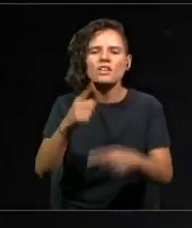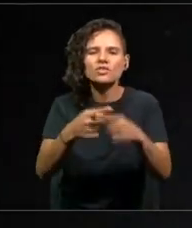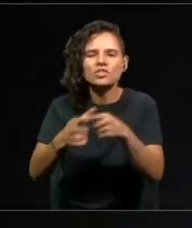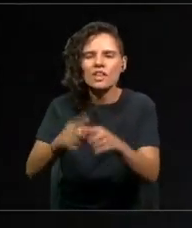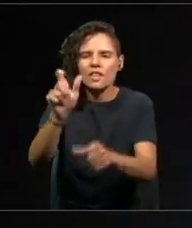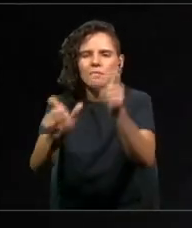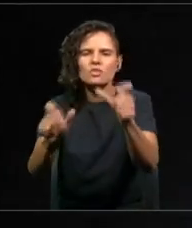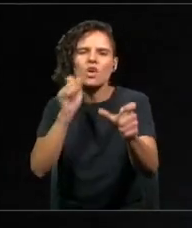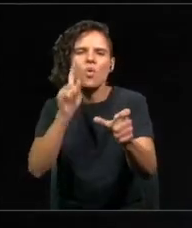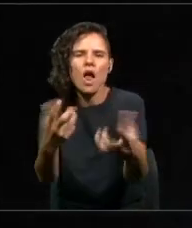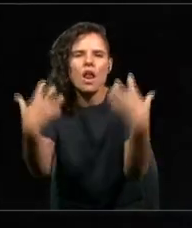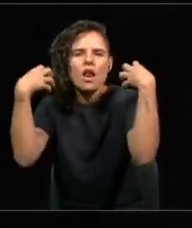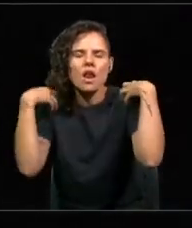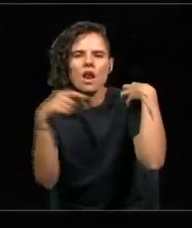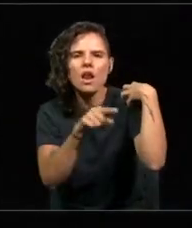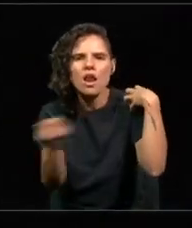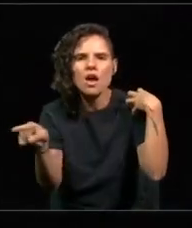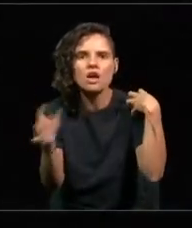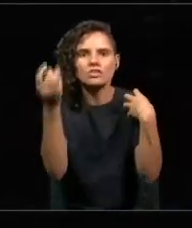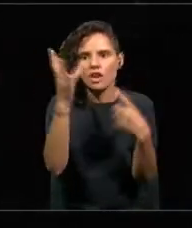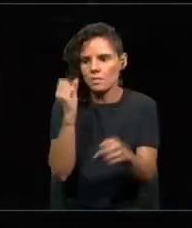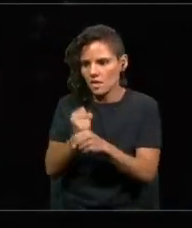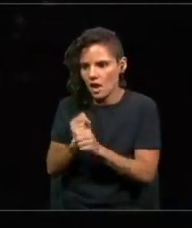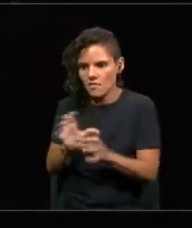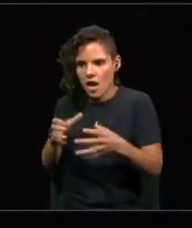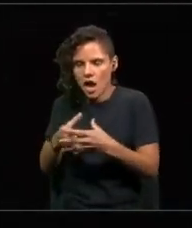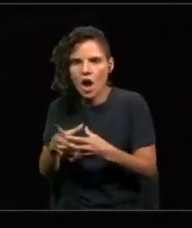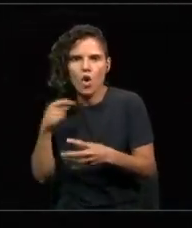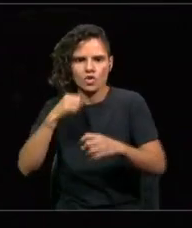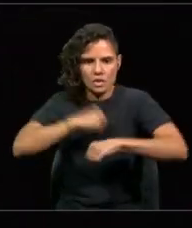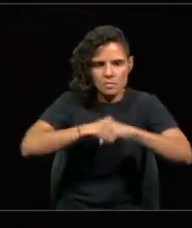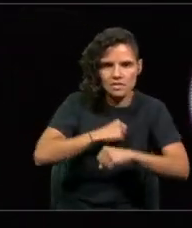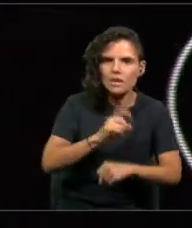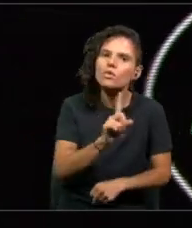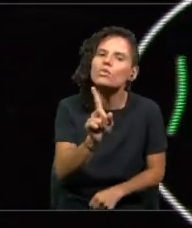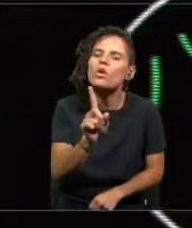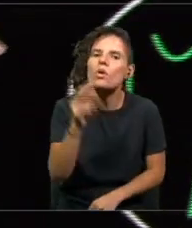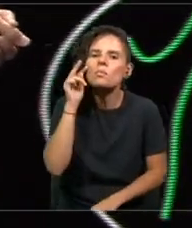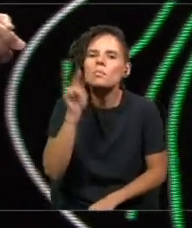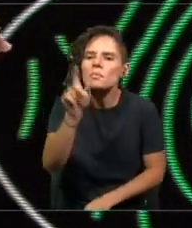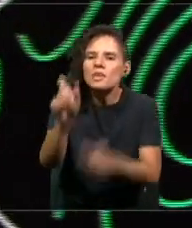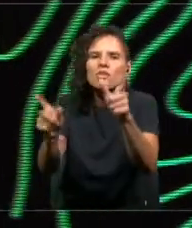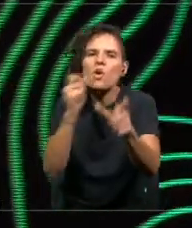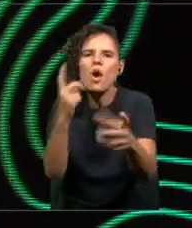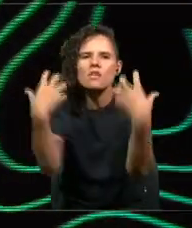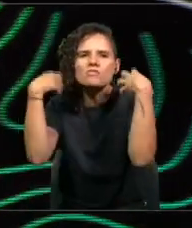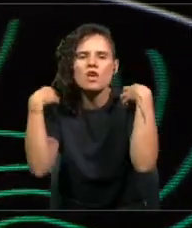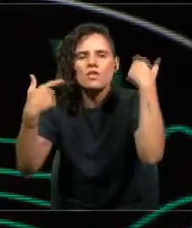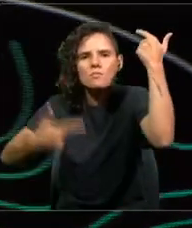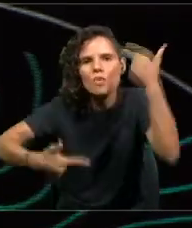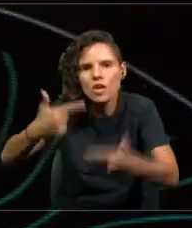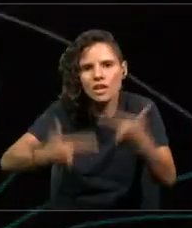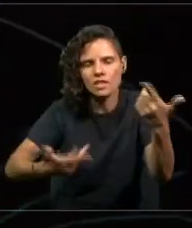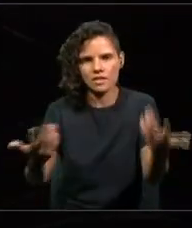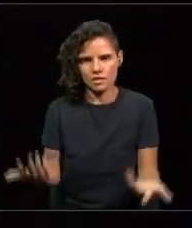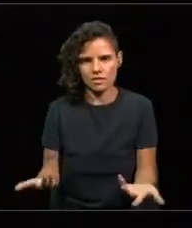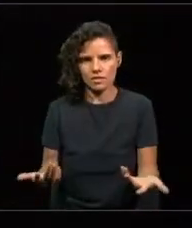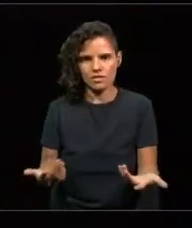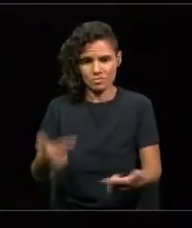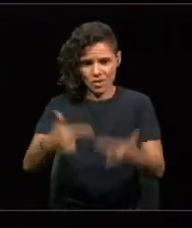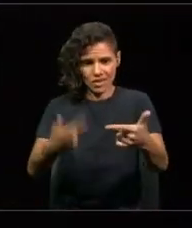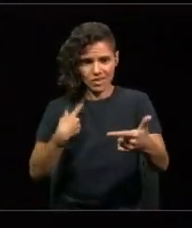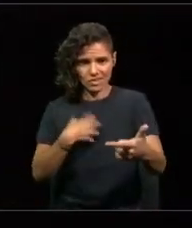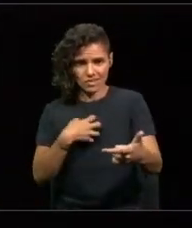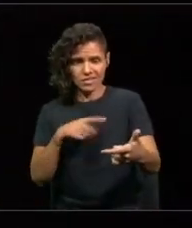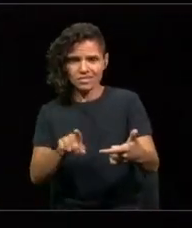desde una perspectiva gremial ni corporativa, sino que política y no le tenemos miedo a la palabra porque